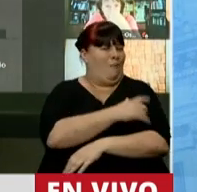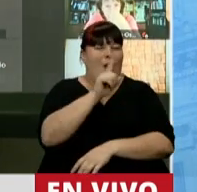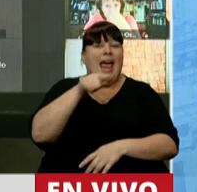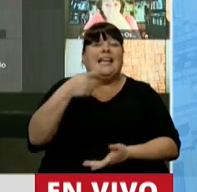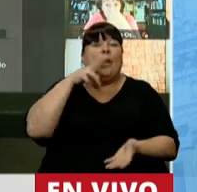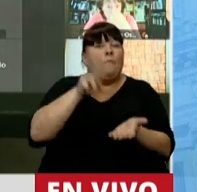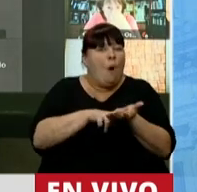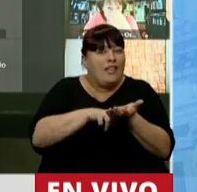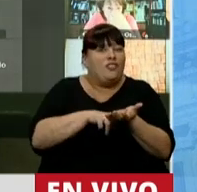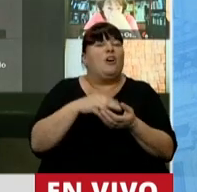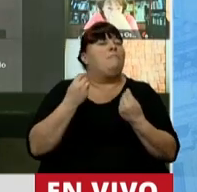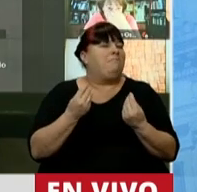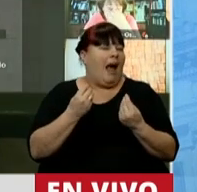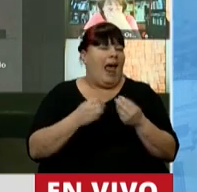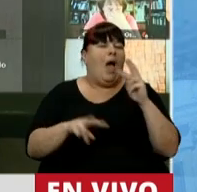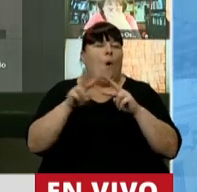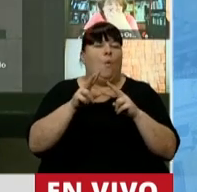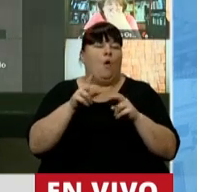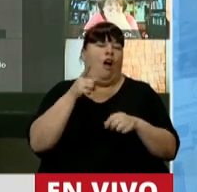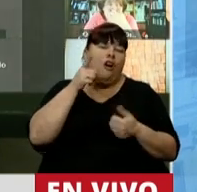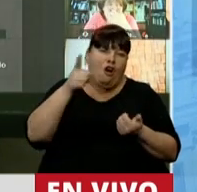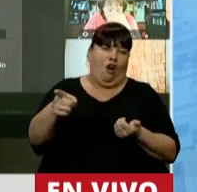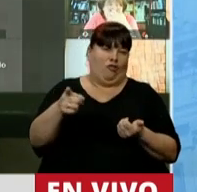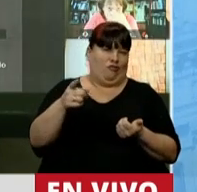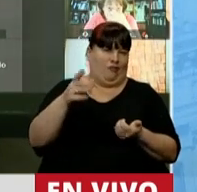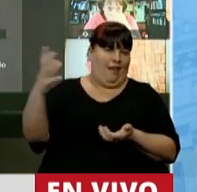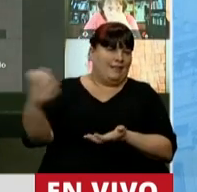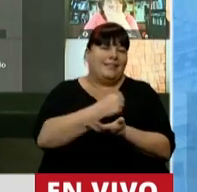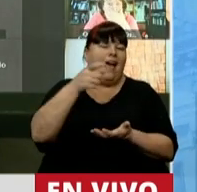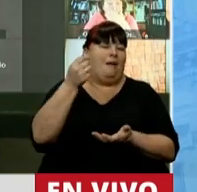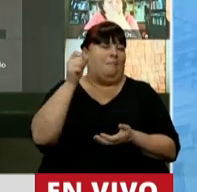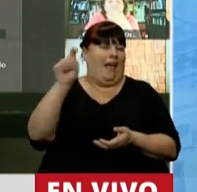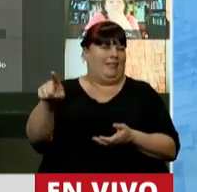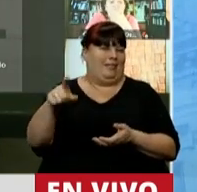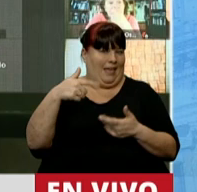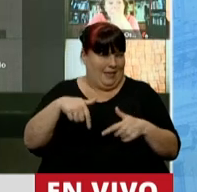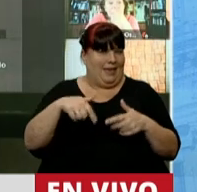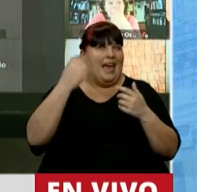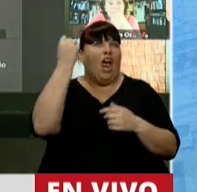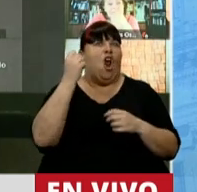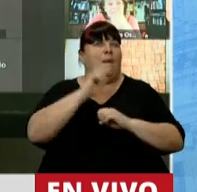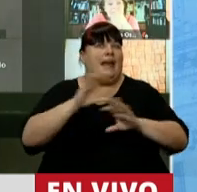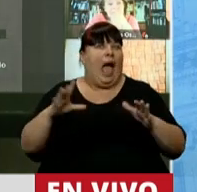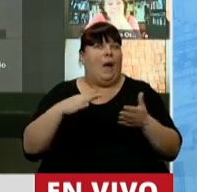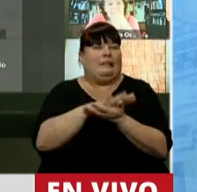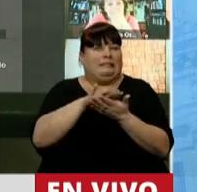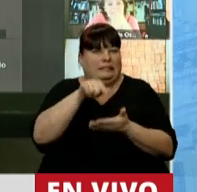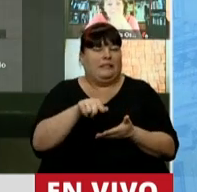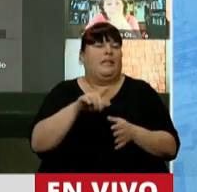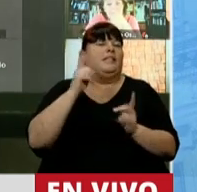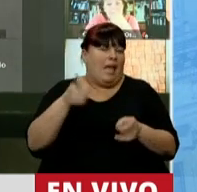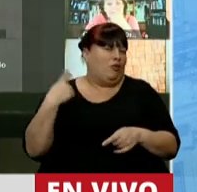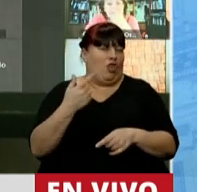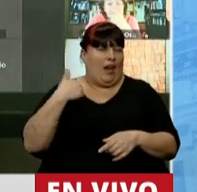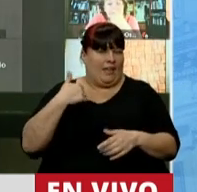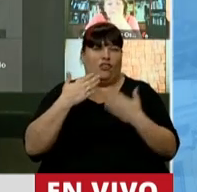tienen. Este impuesto llega para darle un duro golpe a esta agonizante economía y por ende a todos